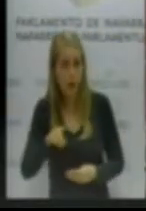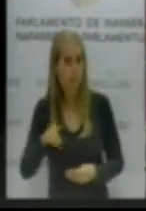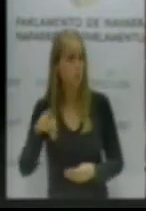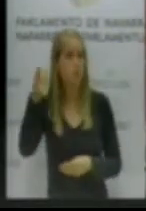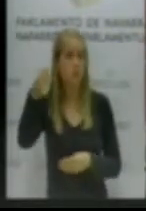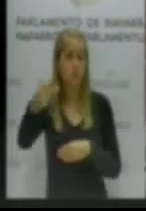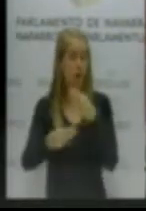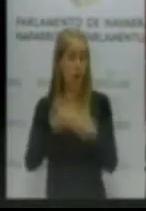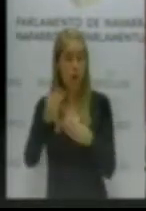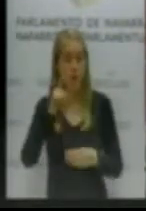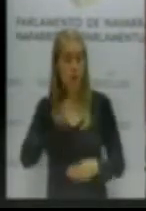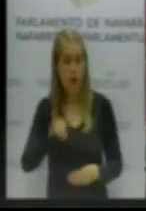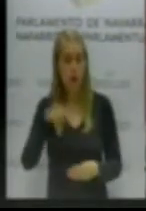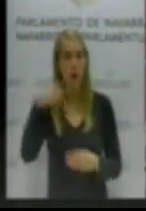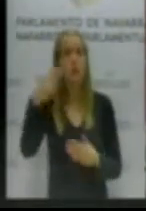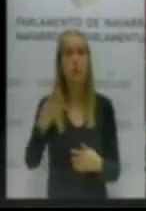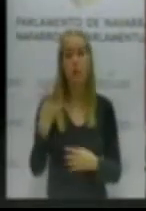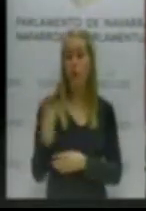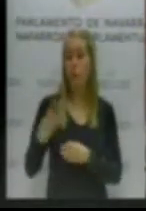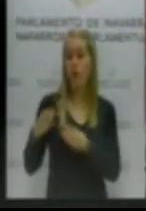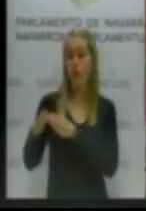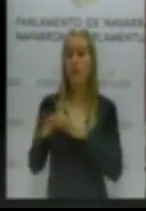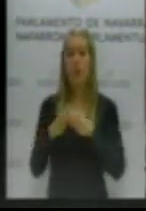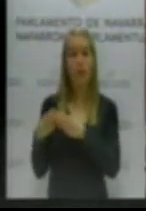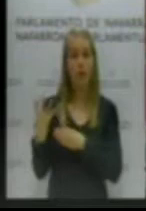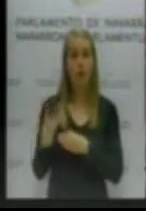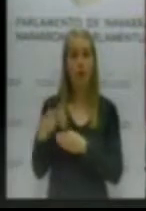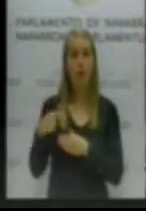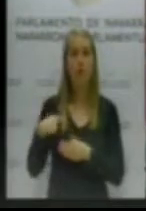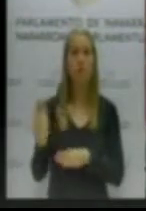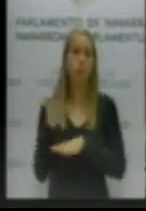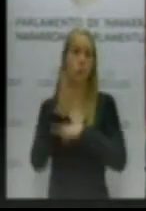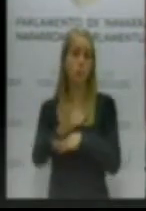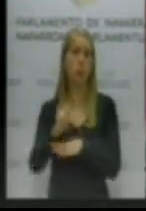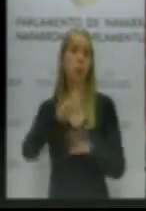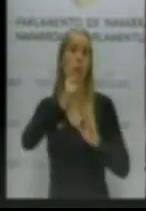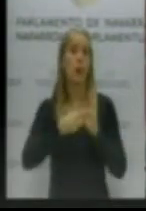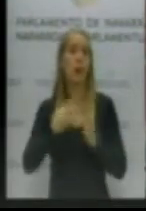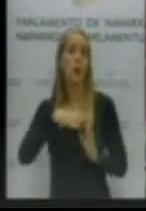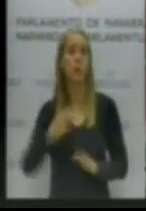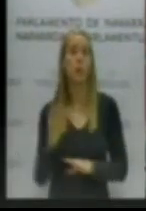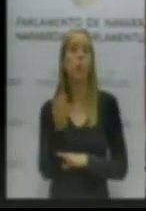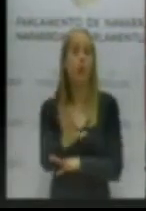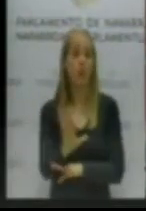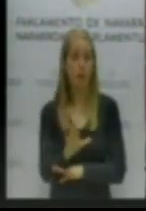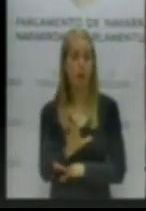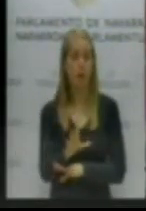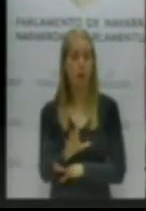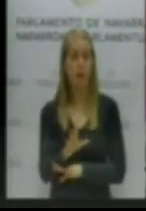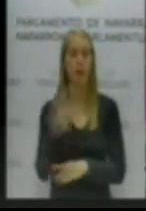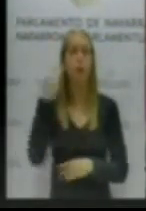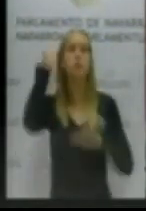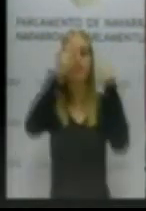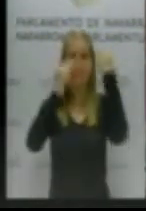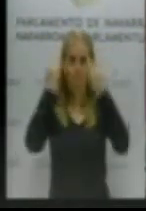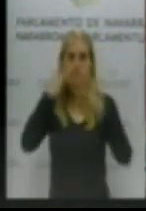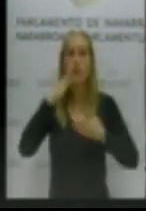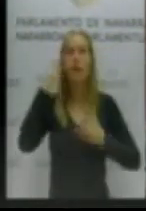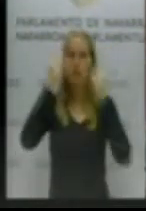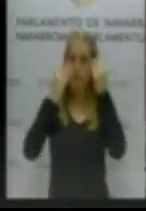y eso le ha valido al cuatripartito para tirar su proposición de ley, bueno, pues recapaciten, reflexionen y háganlas mejor.